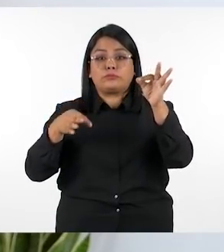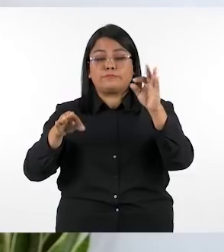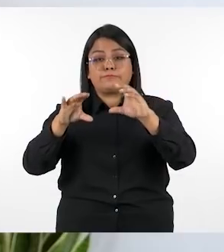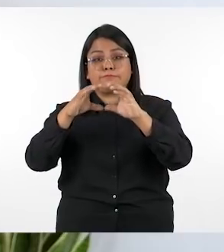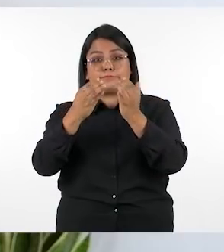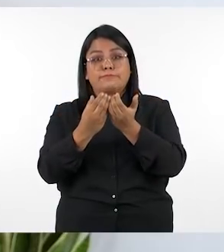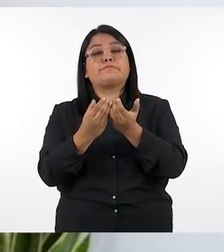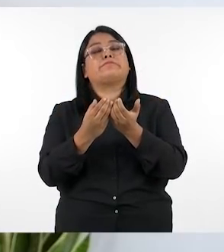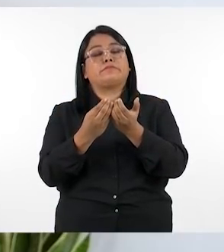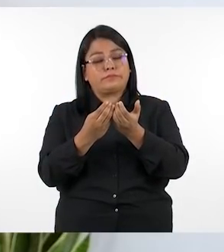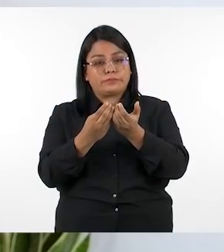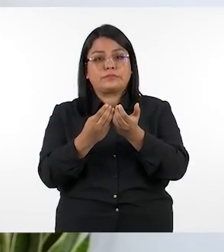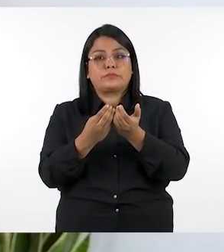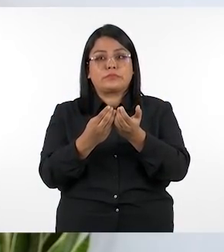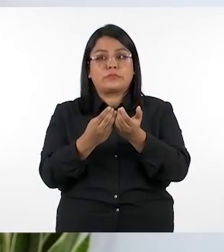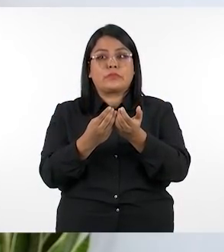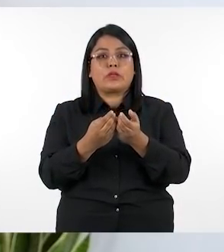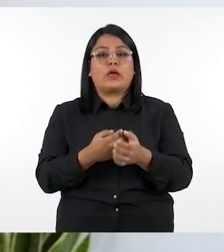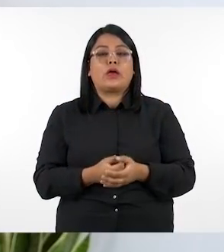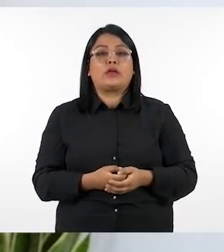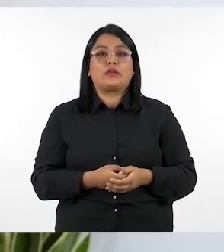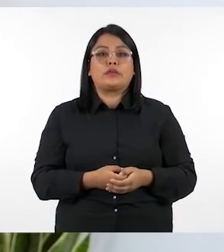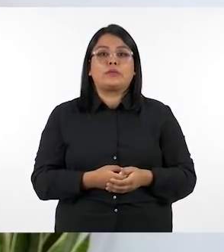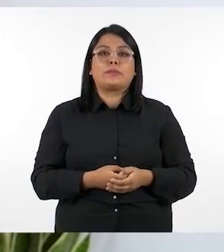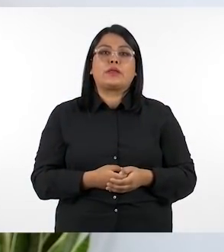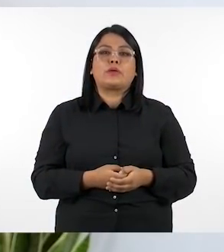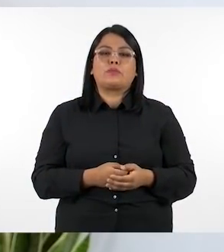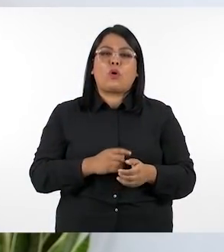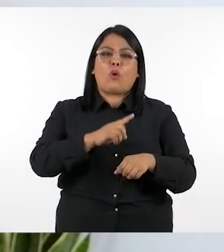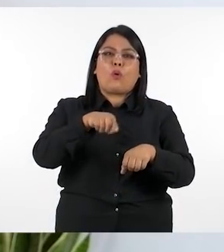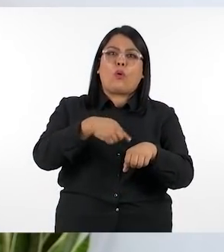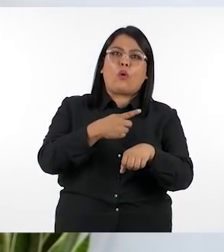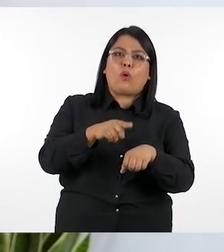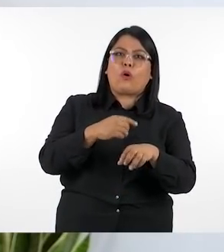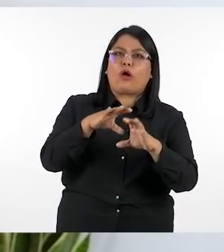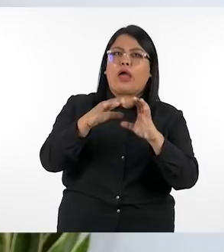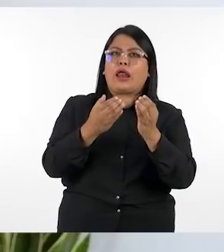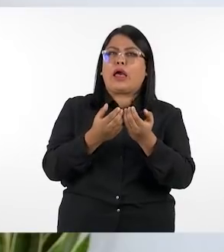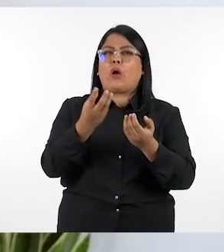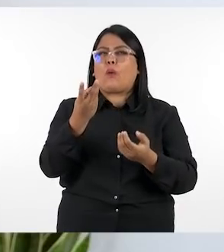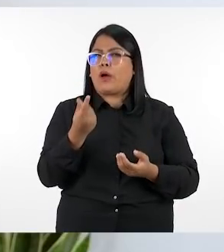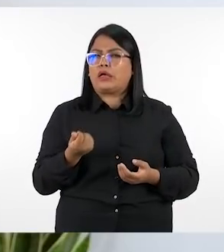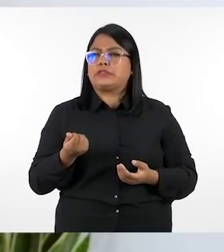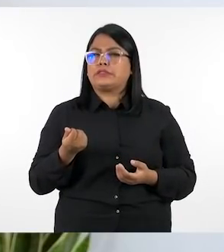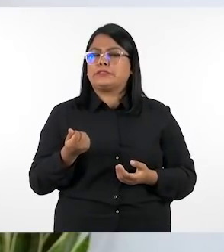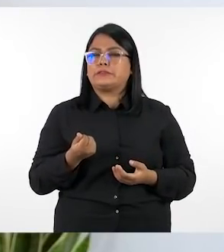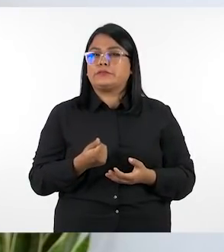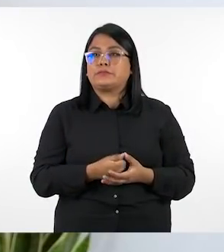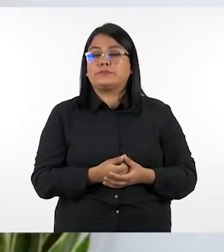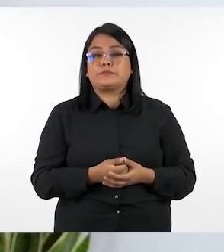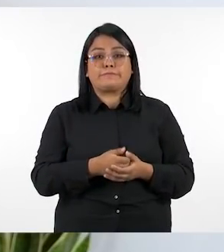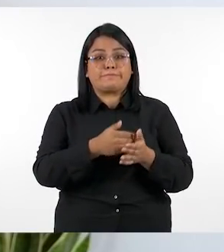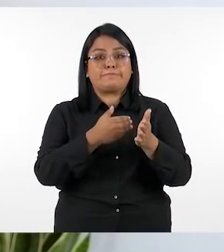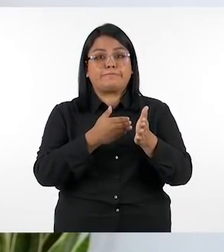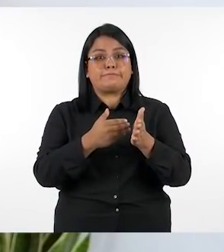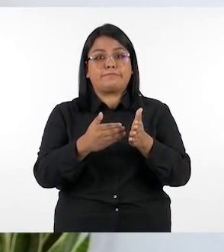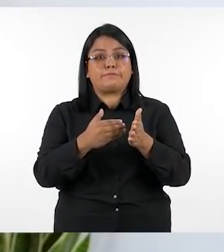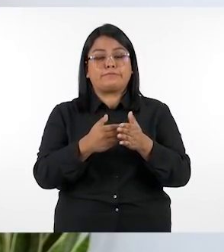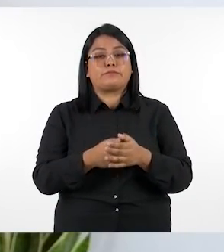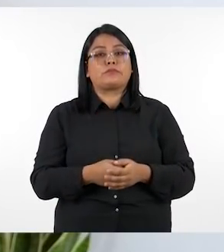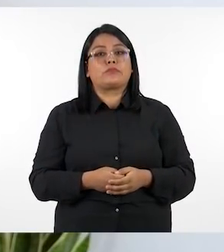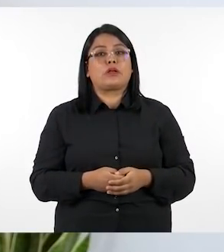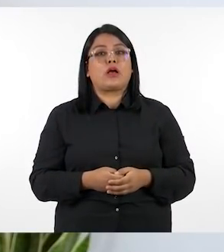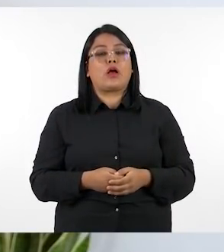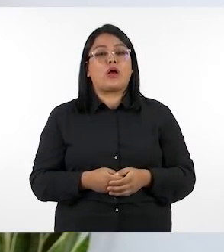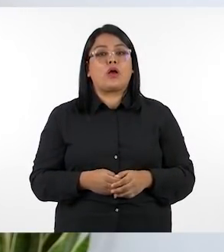desarrollando al mismo tiempo una clase y cuántas horas clases tenemos para desarrollar en todo el año pues como se dijo